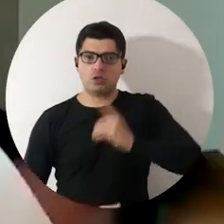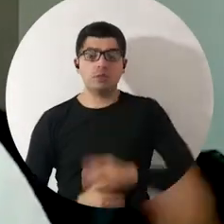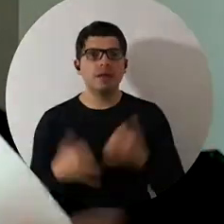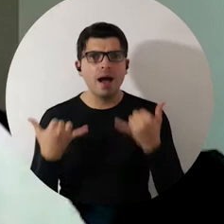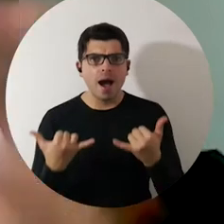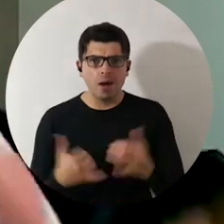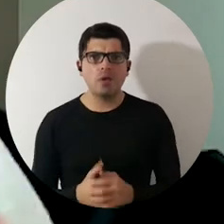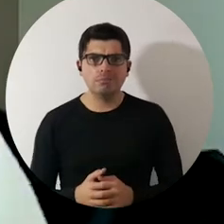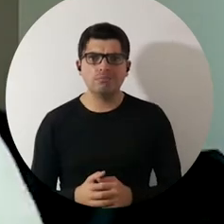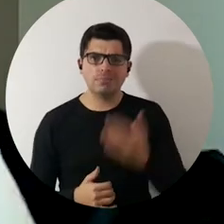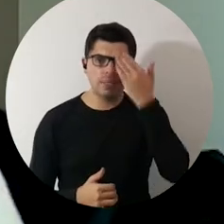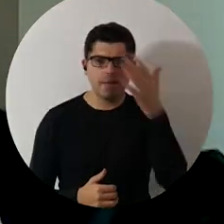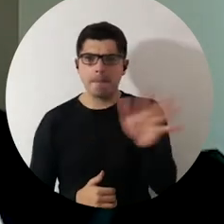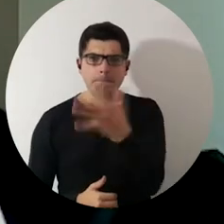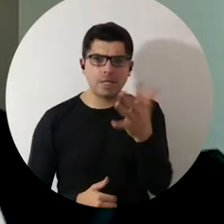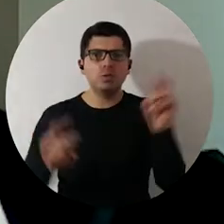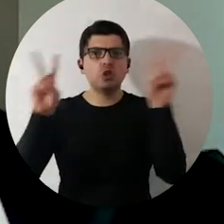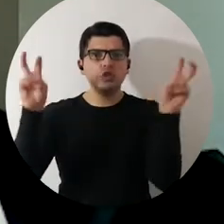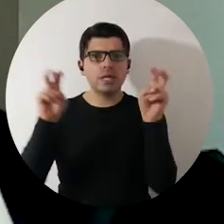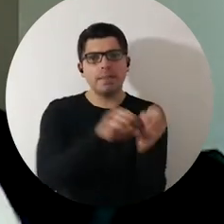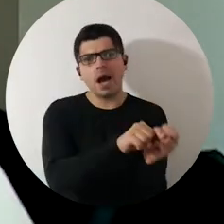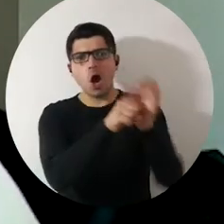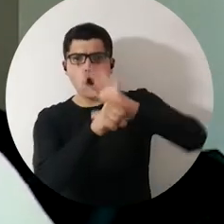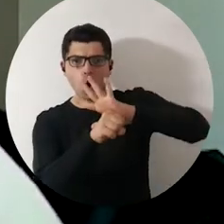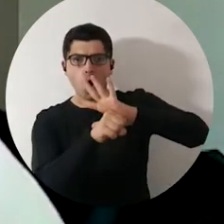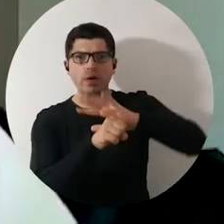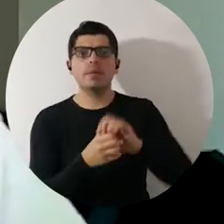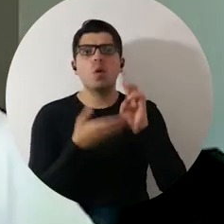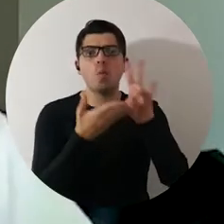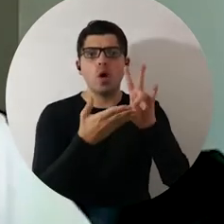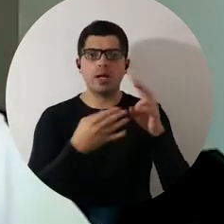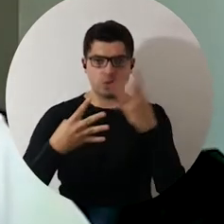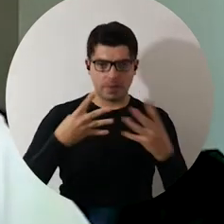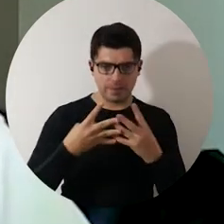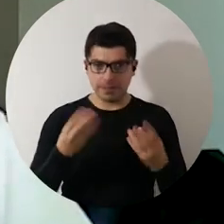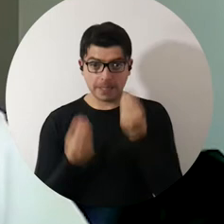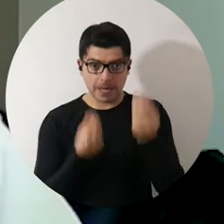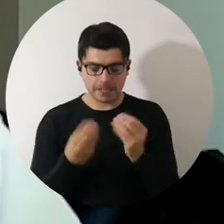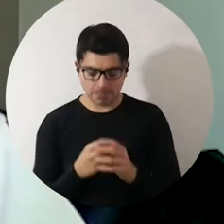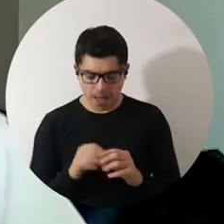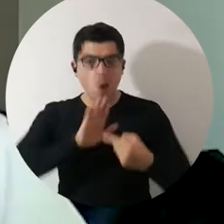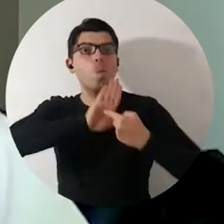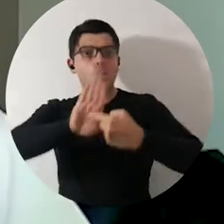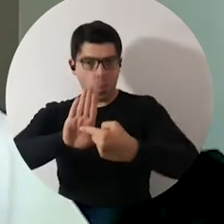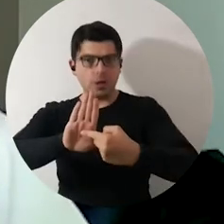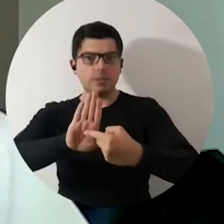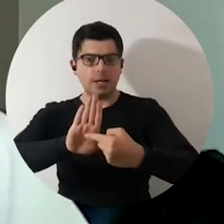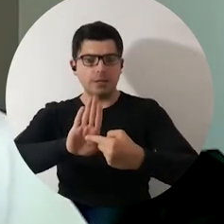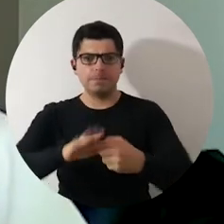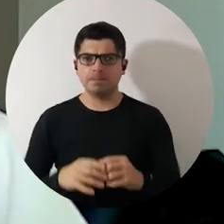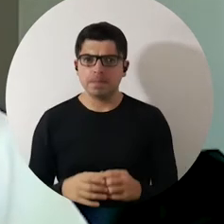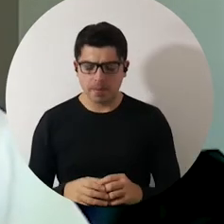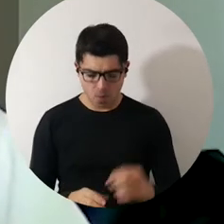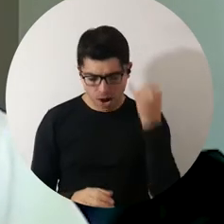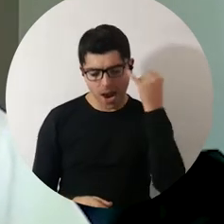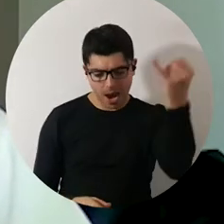ahorita en este momento tenemos la aproximación con el tema del COVID, pero en la modelación matemática lo que se hace es representar de